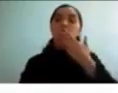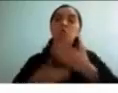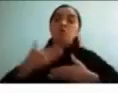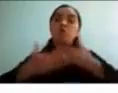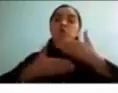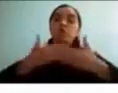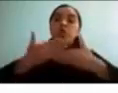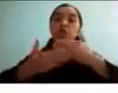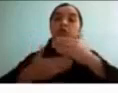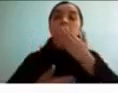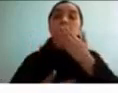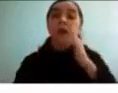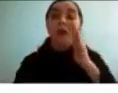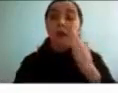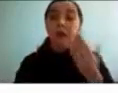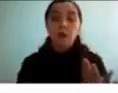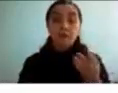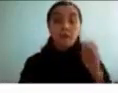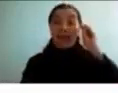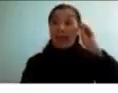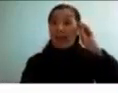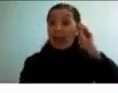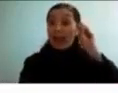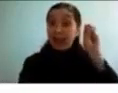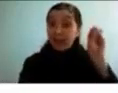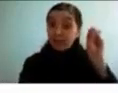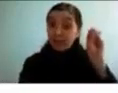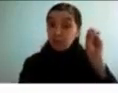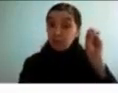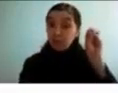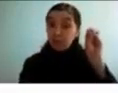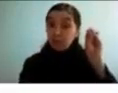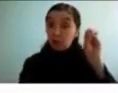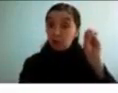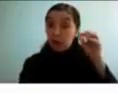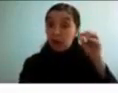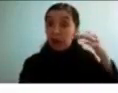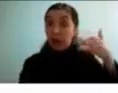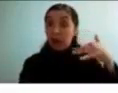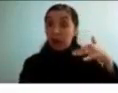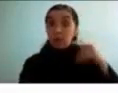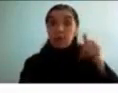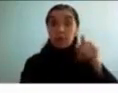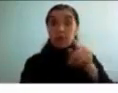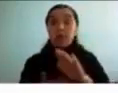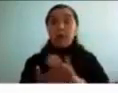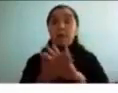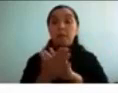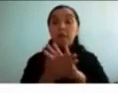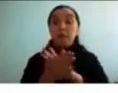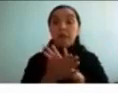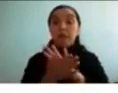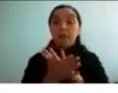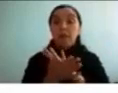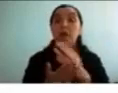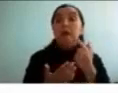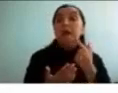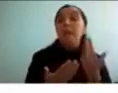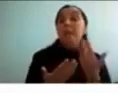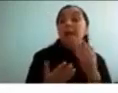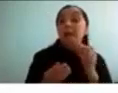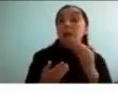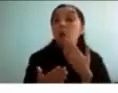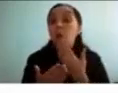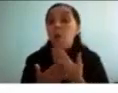señales de alarma que podemos encontrar según los diferentes grupos de edad es verdad que la escuela es el espacio donde generalmente se activa la alarma